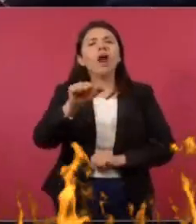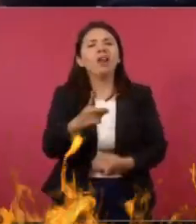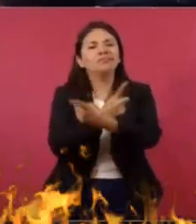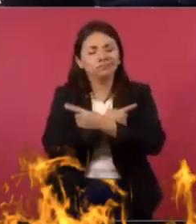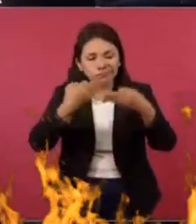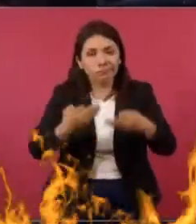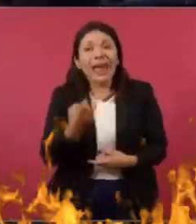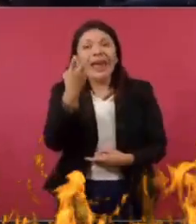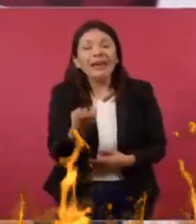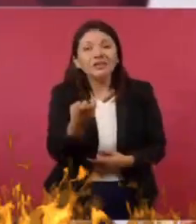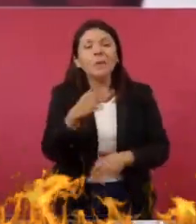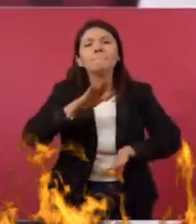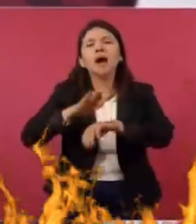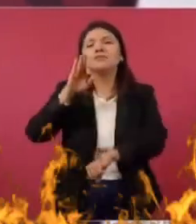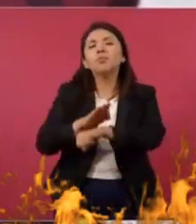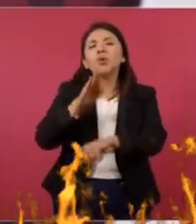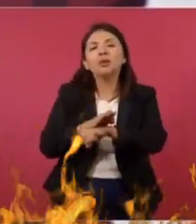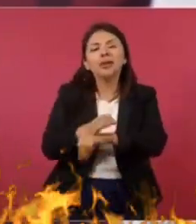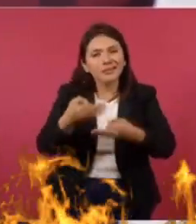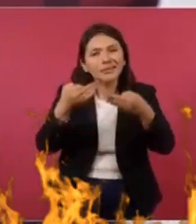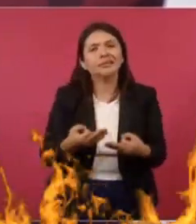Eso es lo que protege